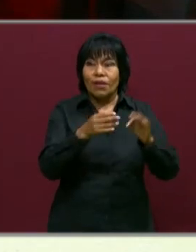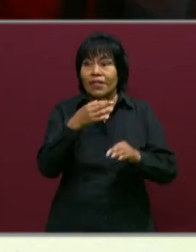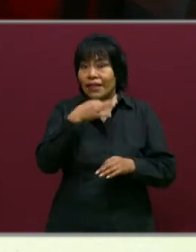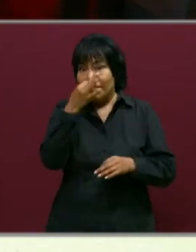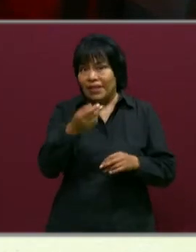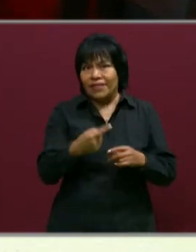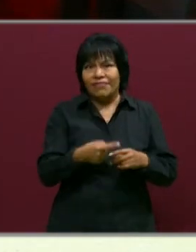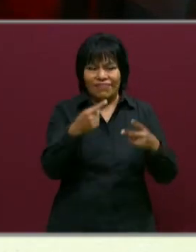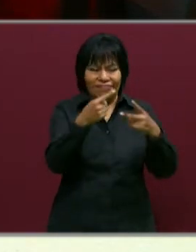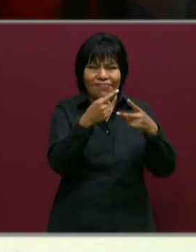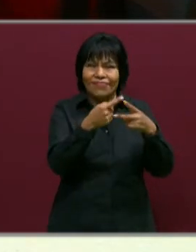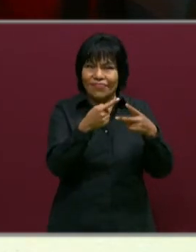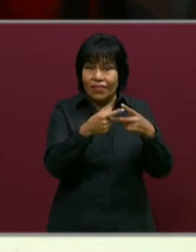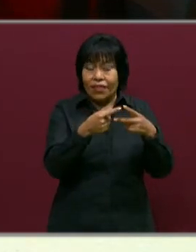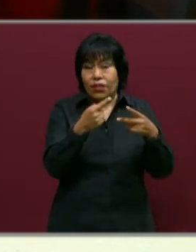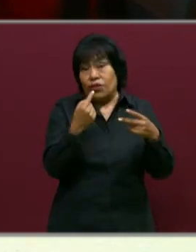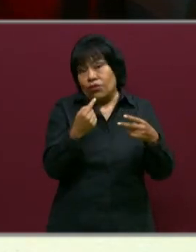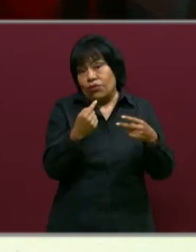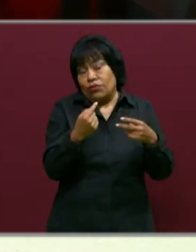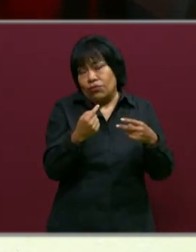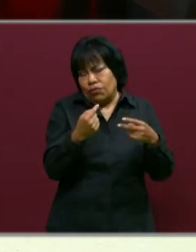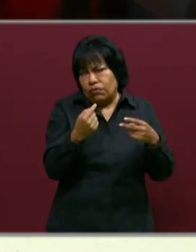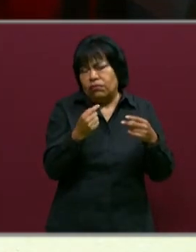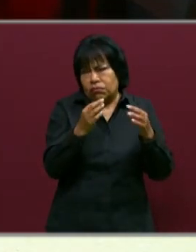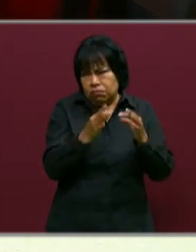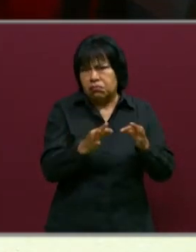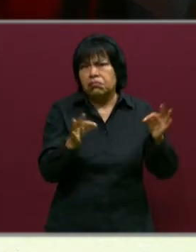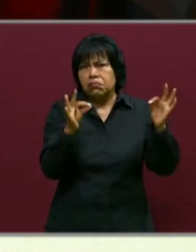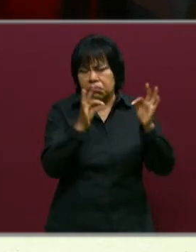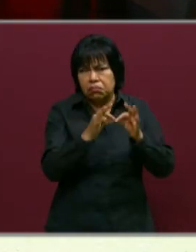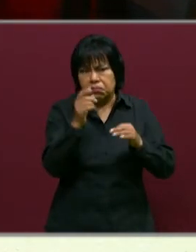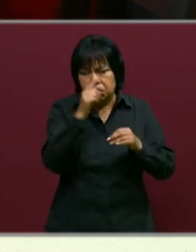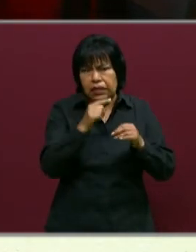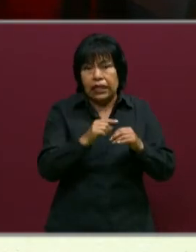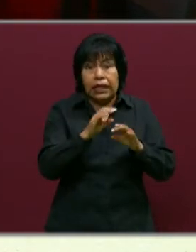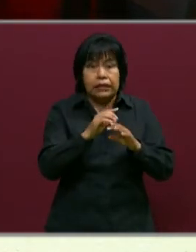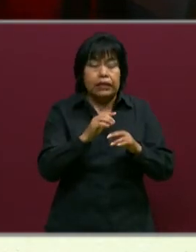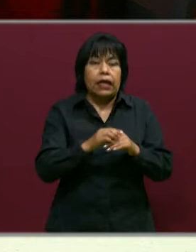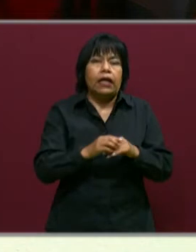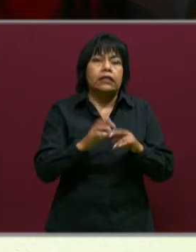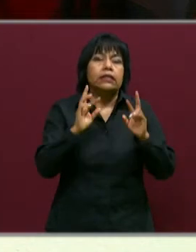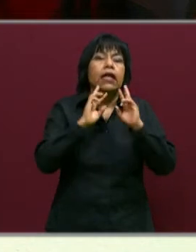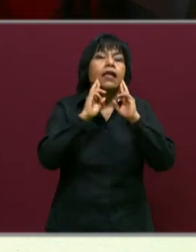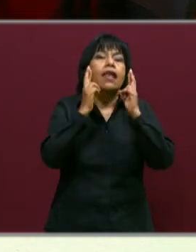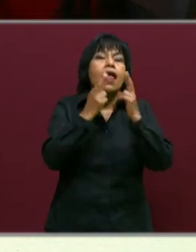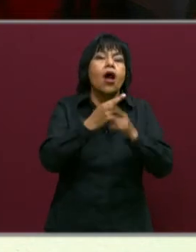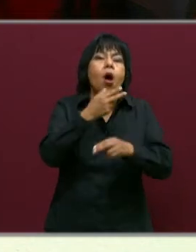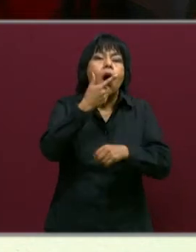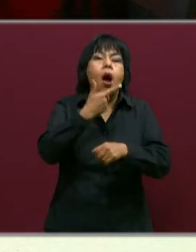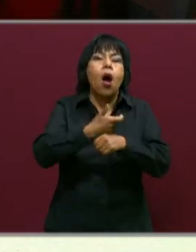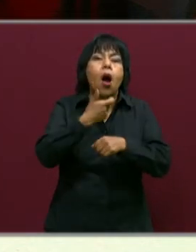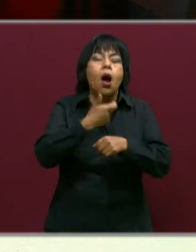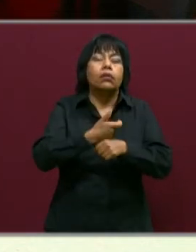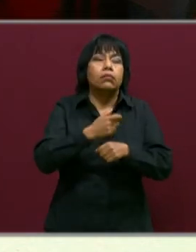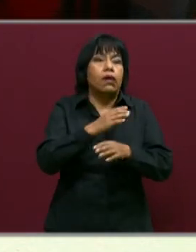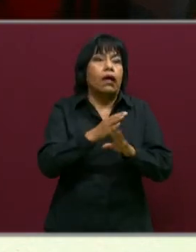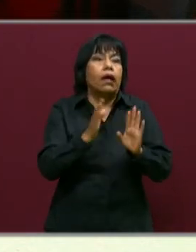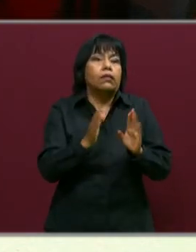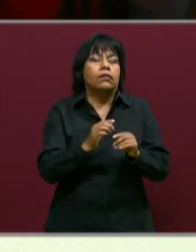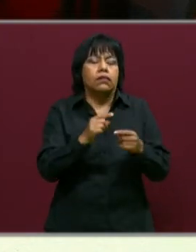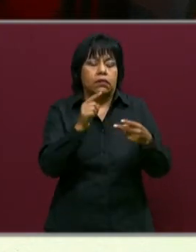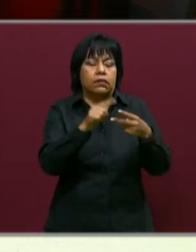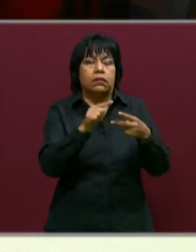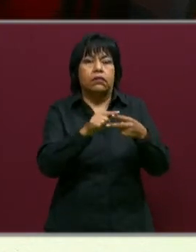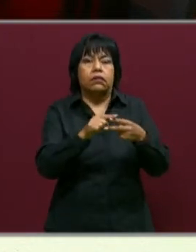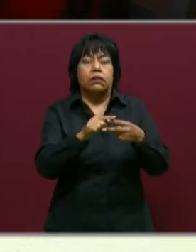¿no? En donde, bueno, son puntos que se trataron en esta séptima sesión del Consejo Técnico Escolar, que son